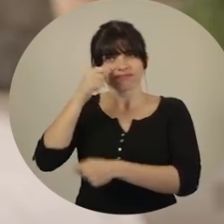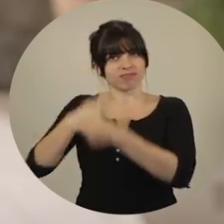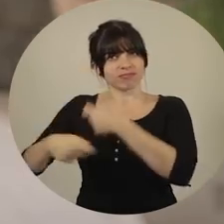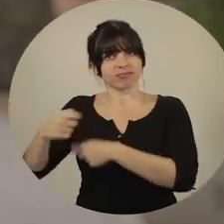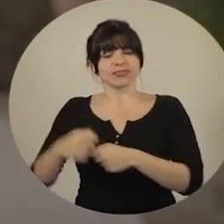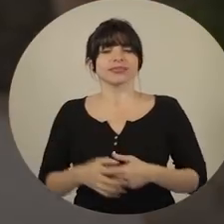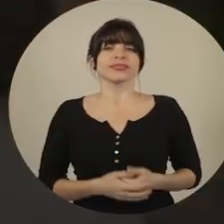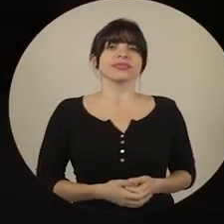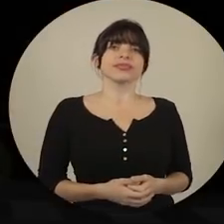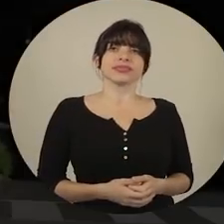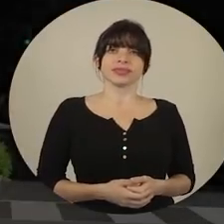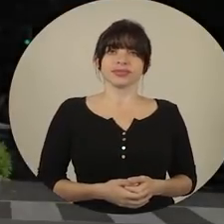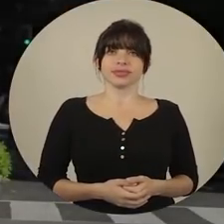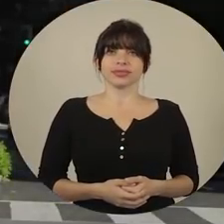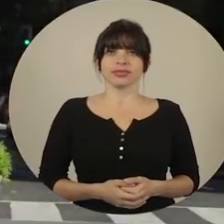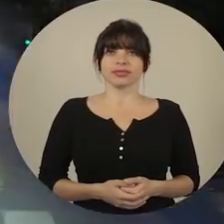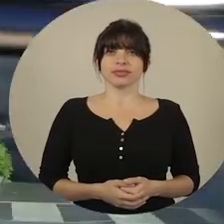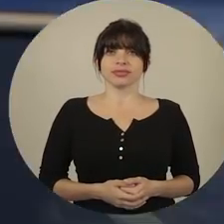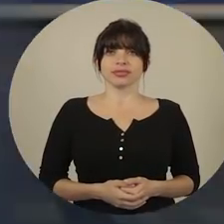narcotráfico.